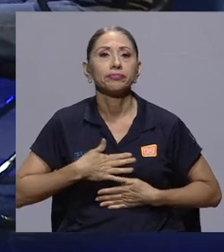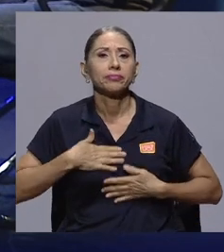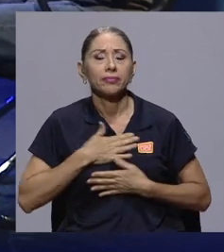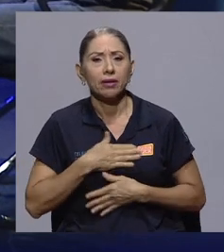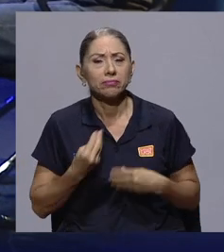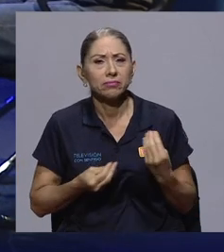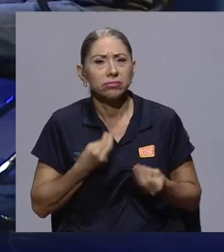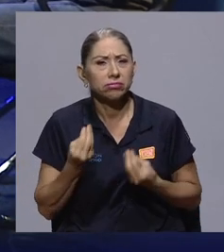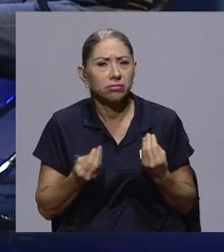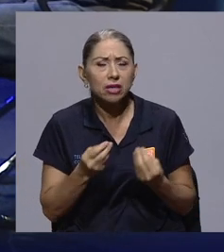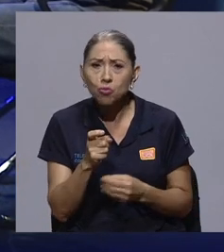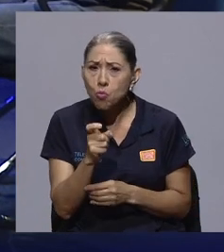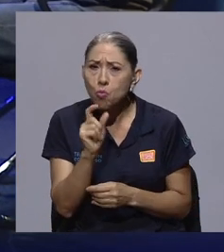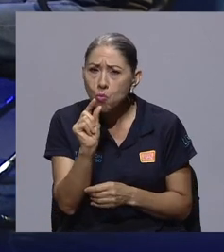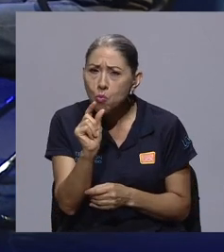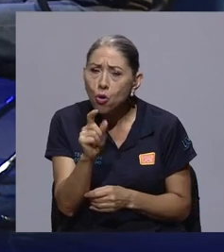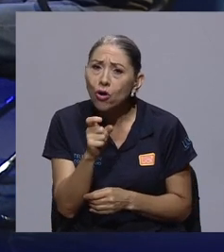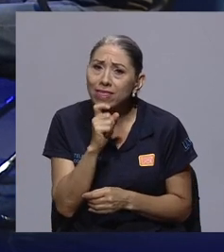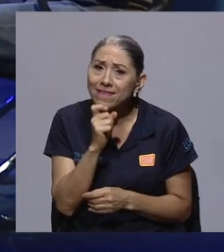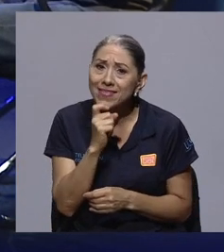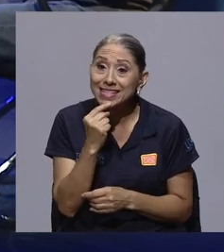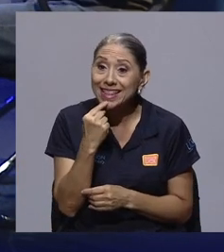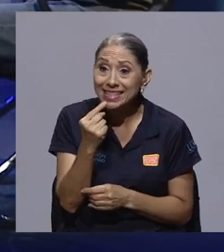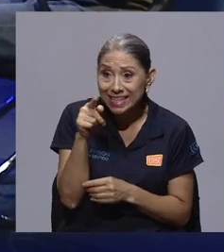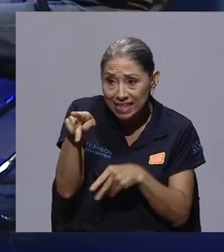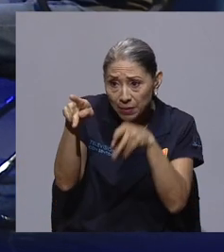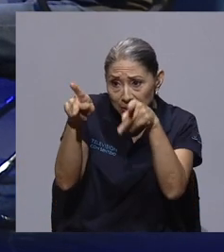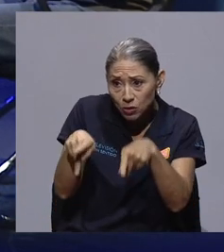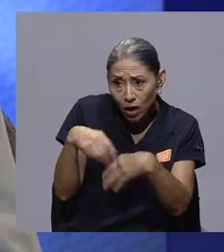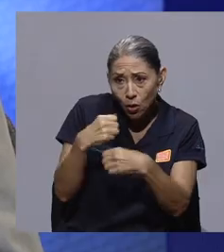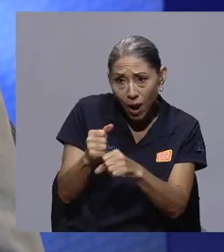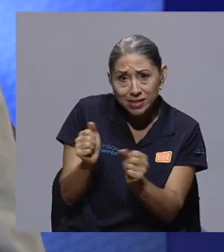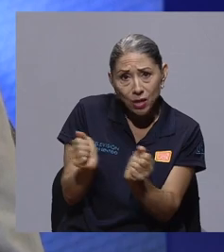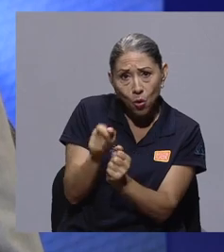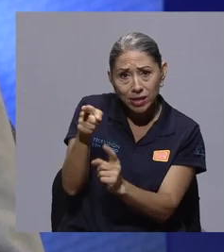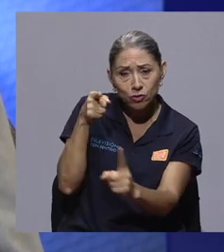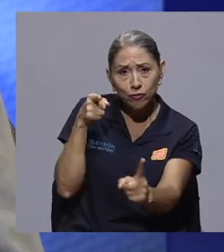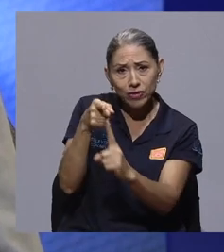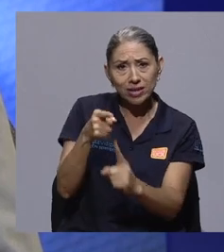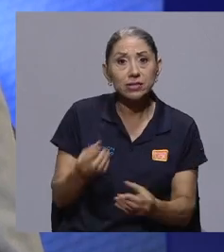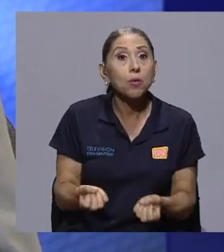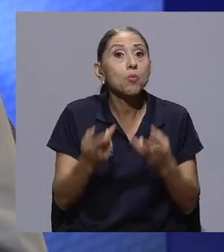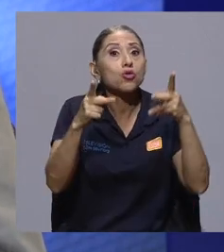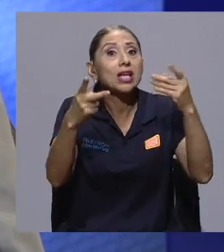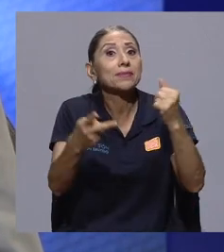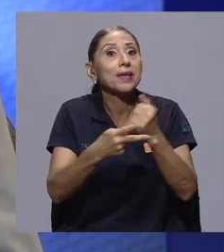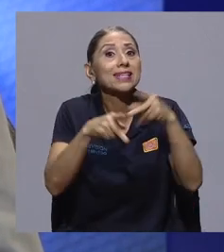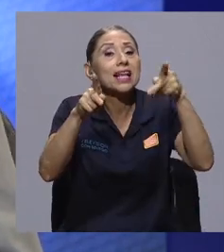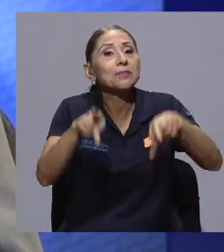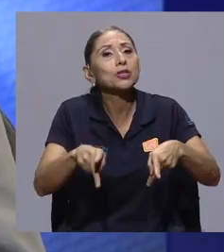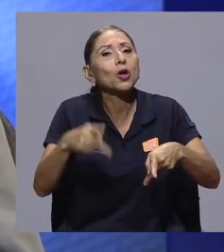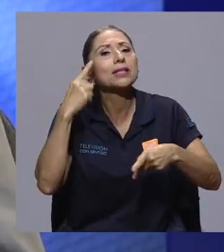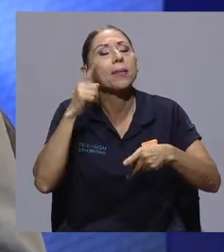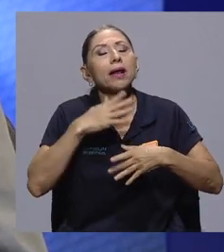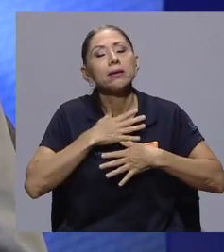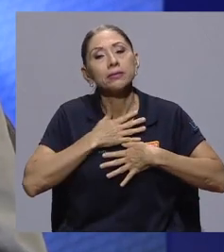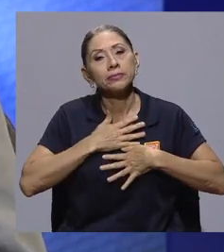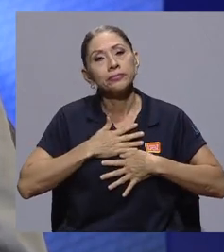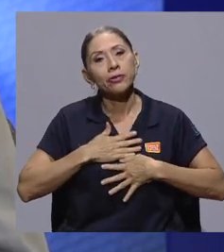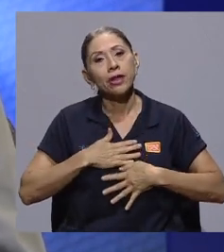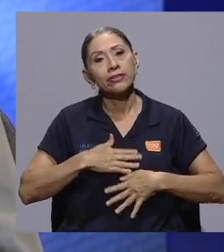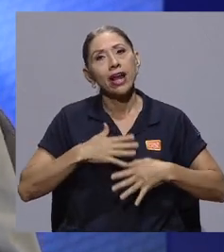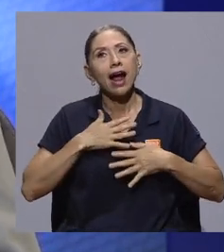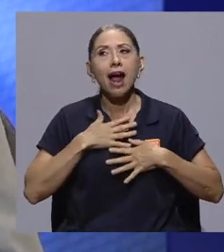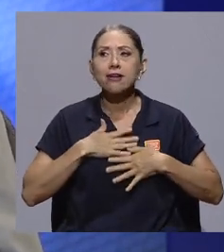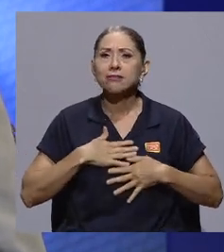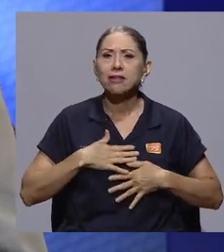Entonces, es un poco difícil de decir si la persona lo hace con esos fines. Muchas veces las personas lo hacen con fines de relajarse. Entonces, uno dice relajarse es recreativo